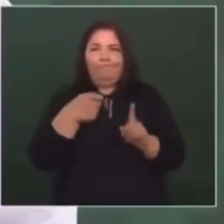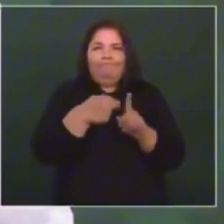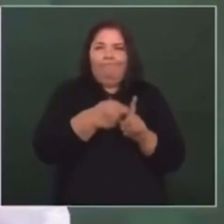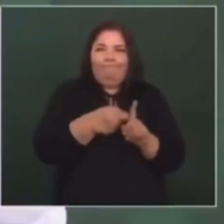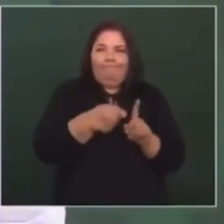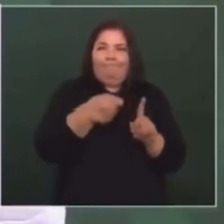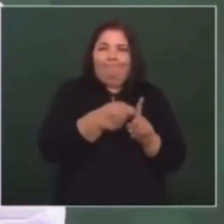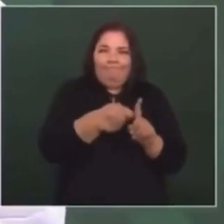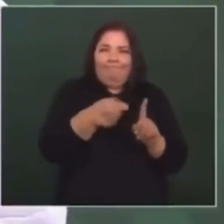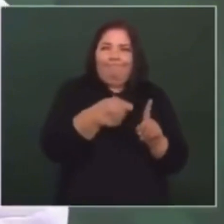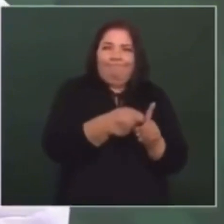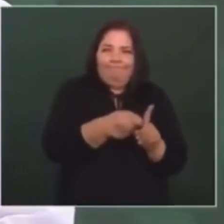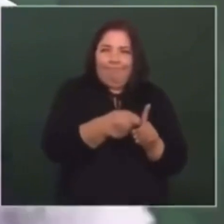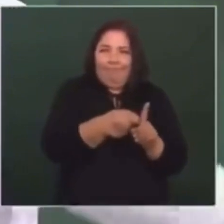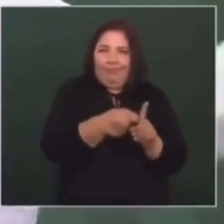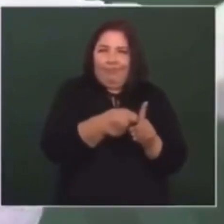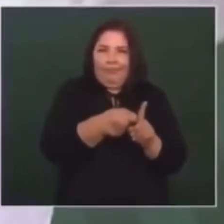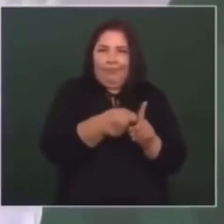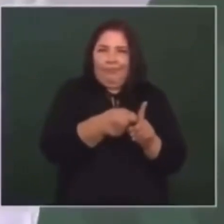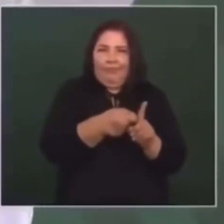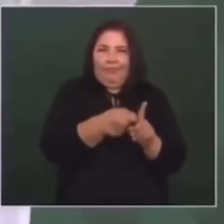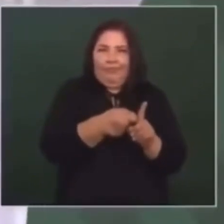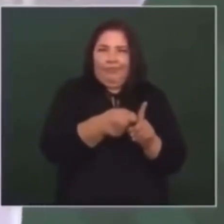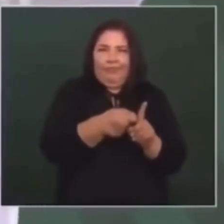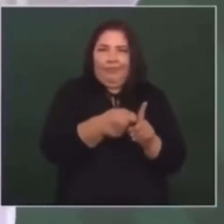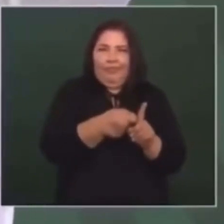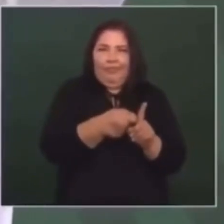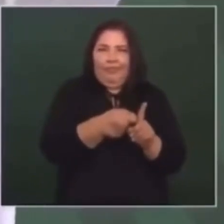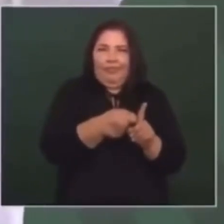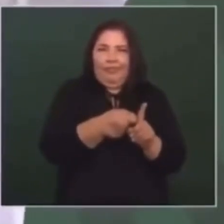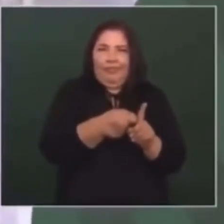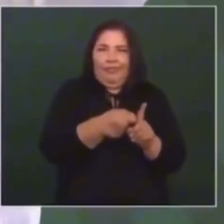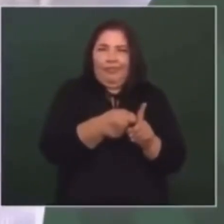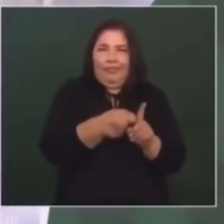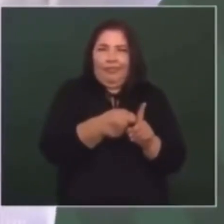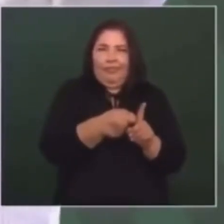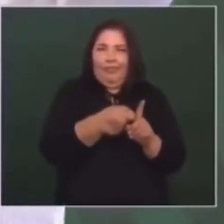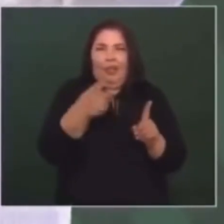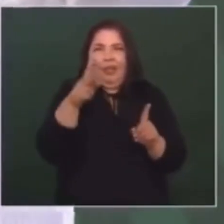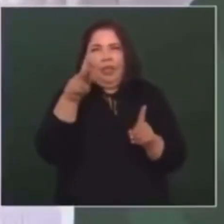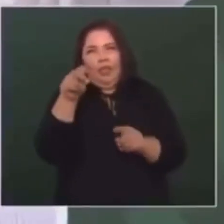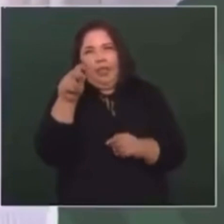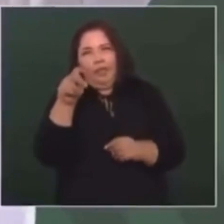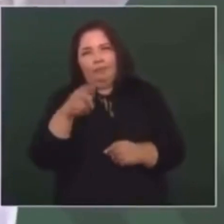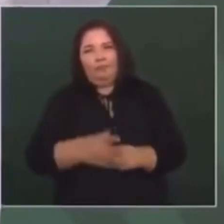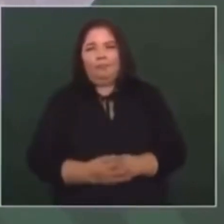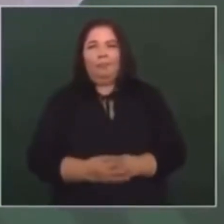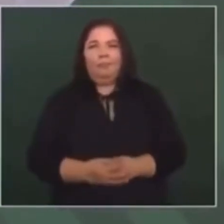con la televisión.